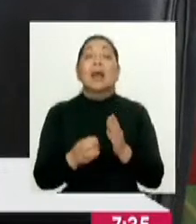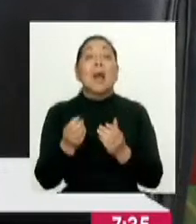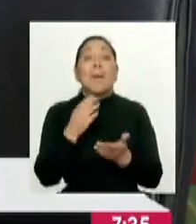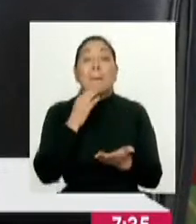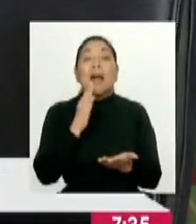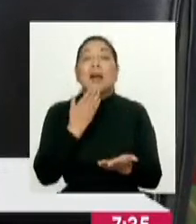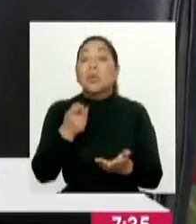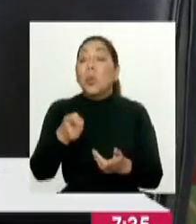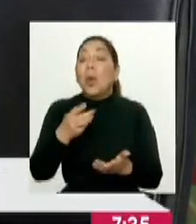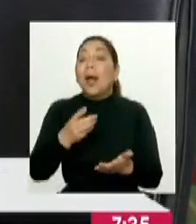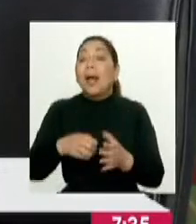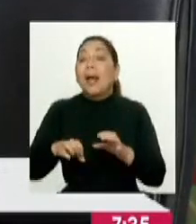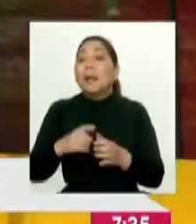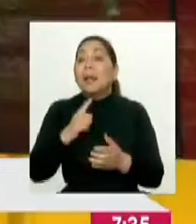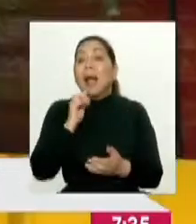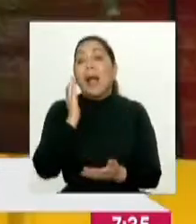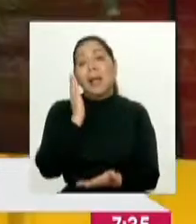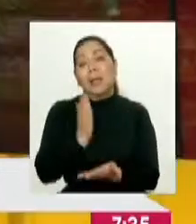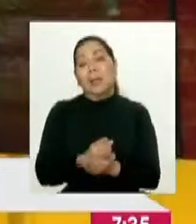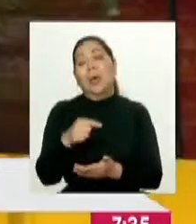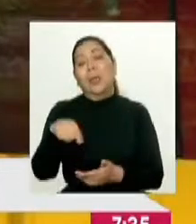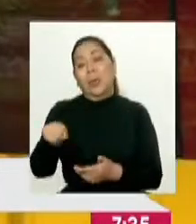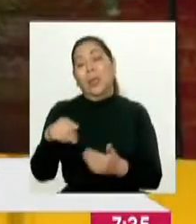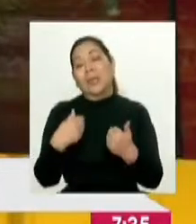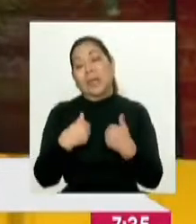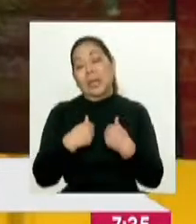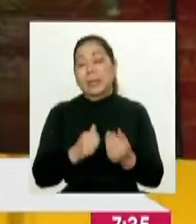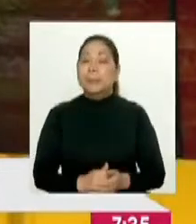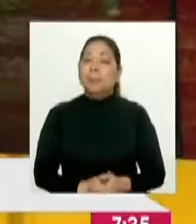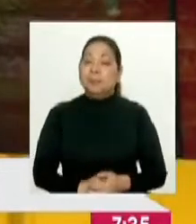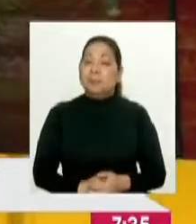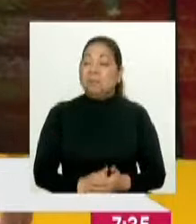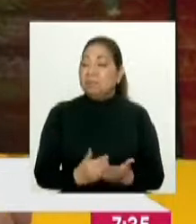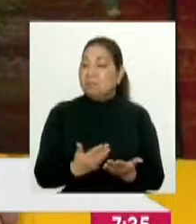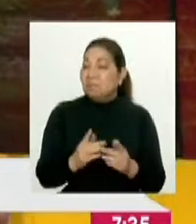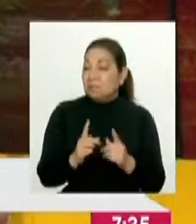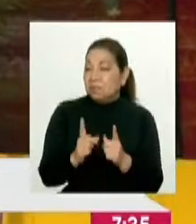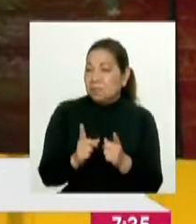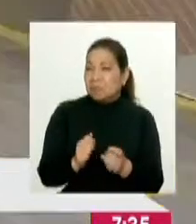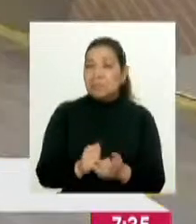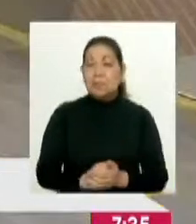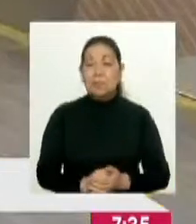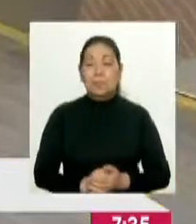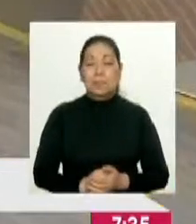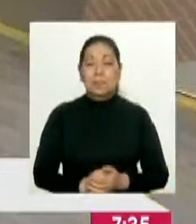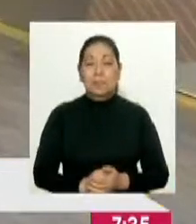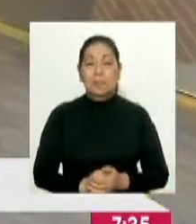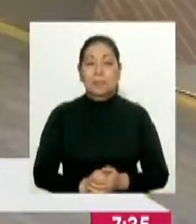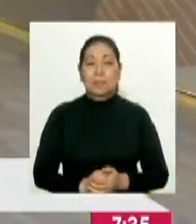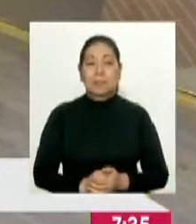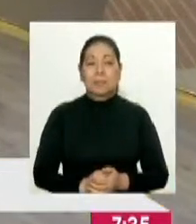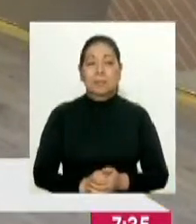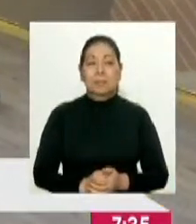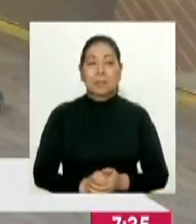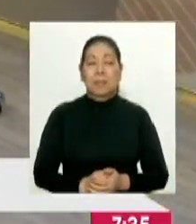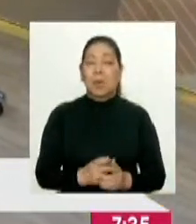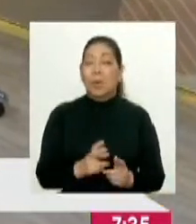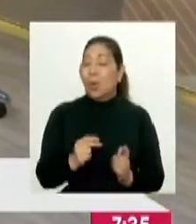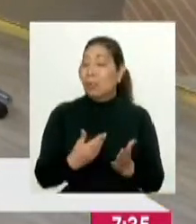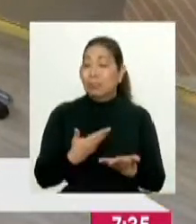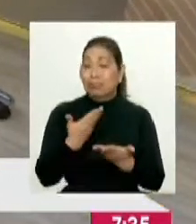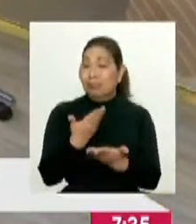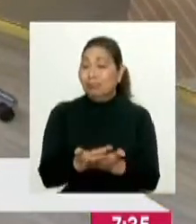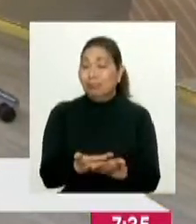infracción se le va a hacer. Ahora, lo importante también es señalar que, digamos, el hecho de no